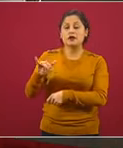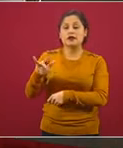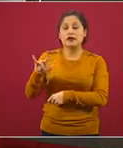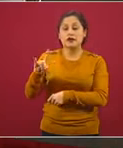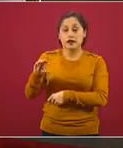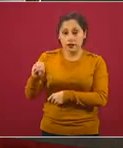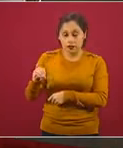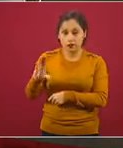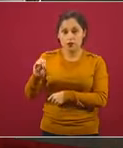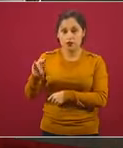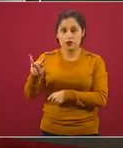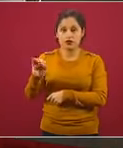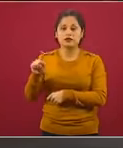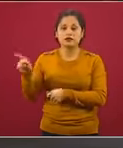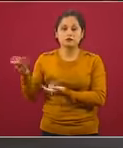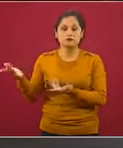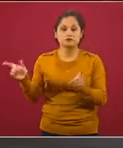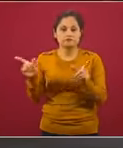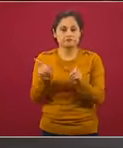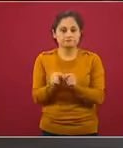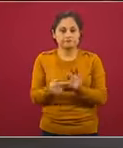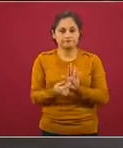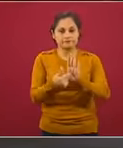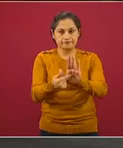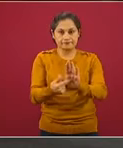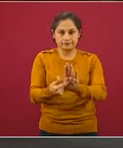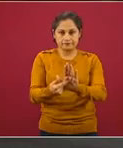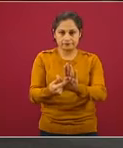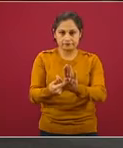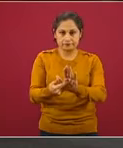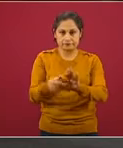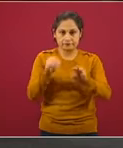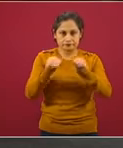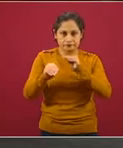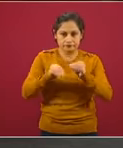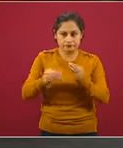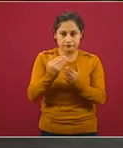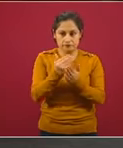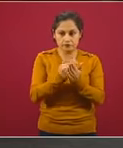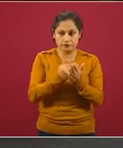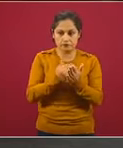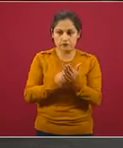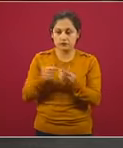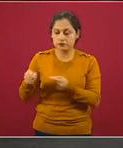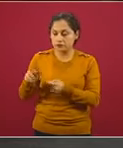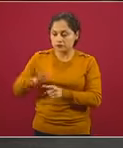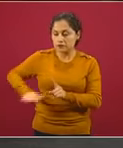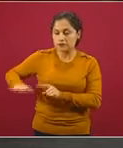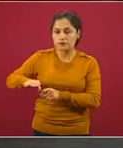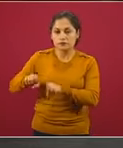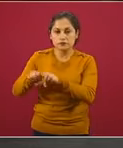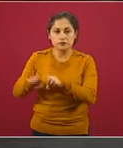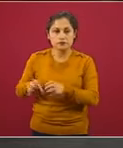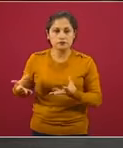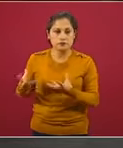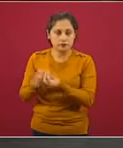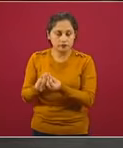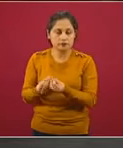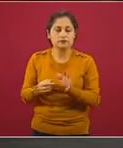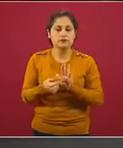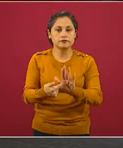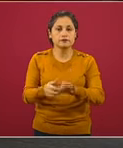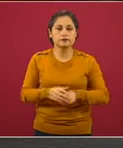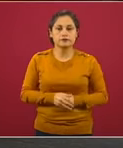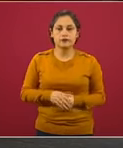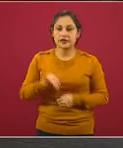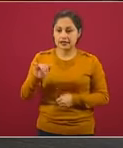el trabajo que hemos hecho junto con el secretario de Turismo y su equipo. Muchísimas gracias, con todo gusto,